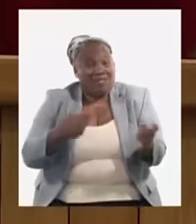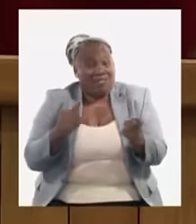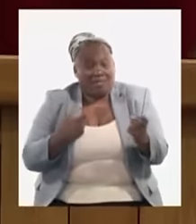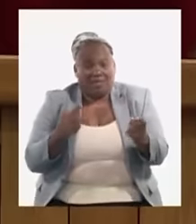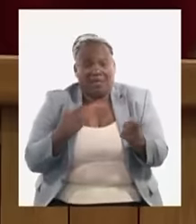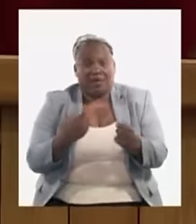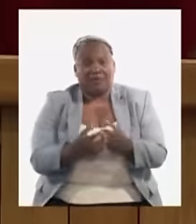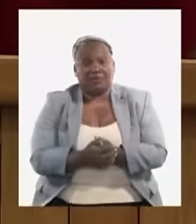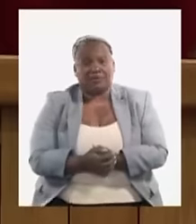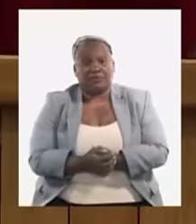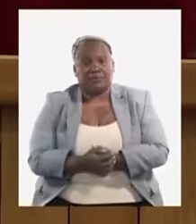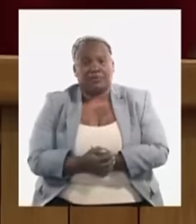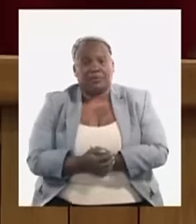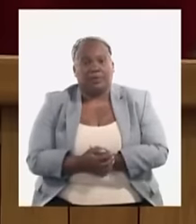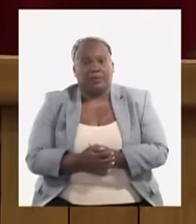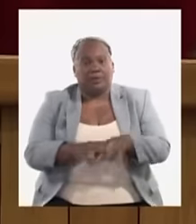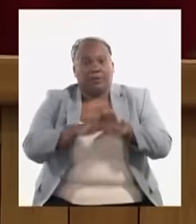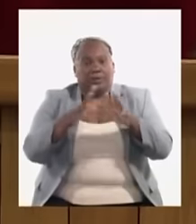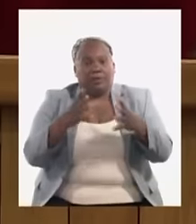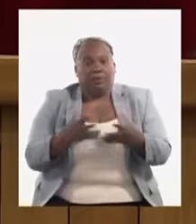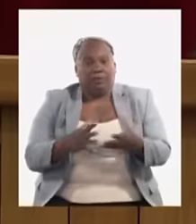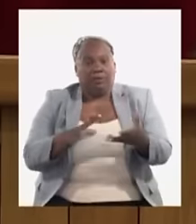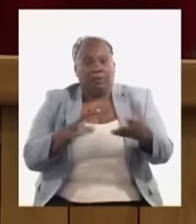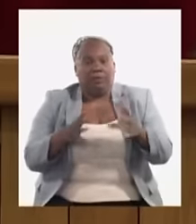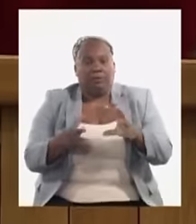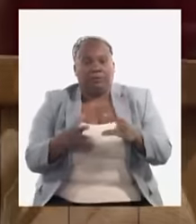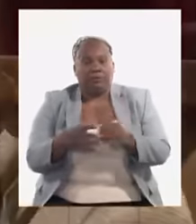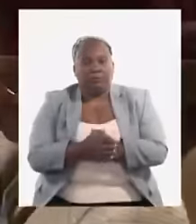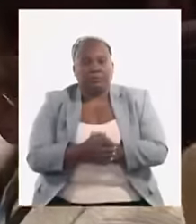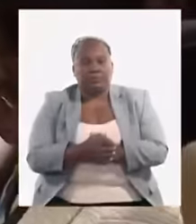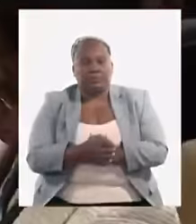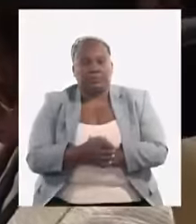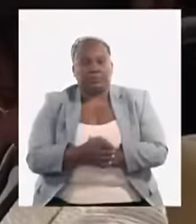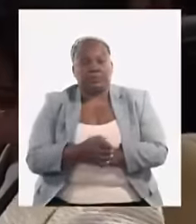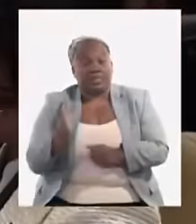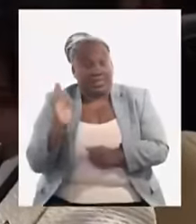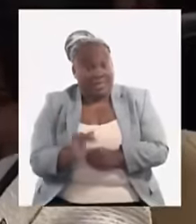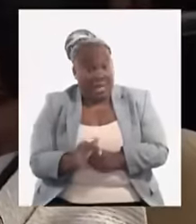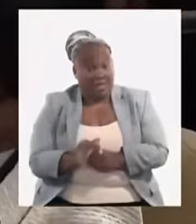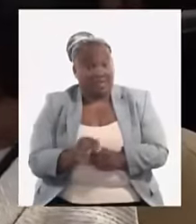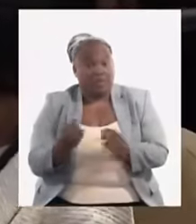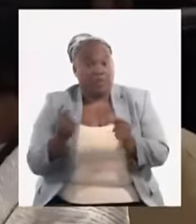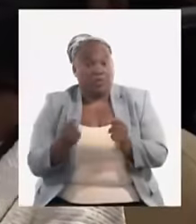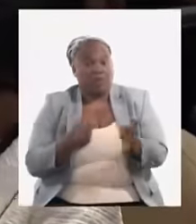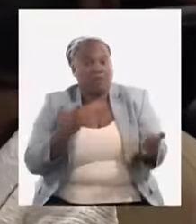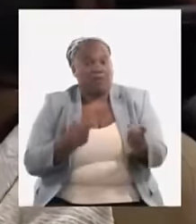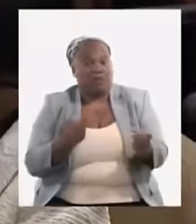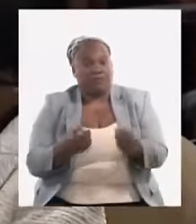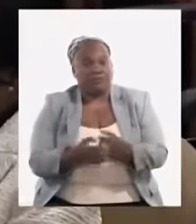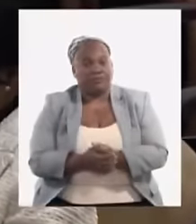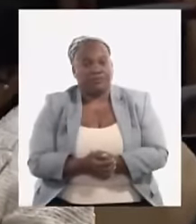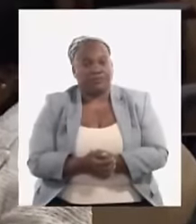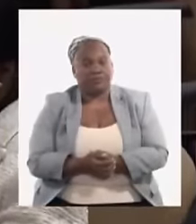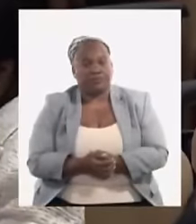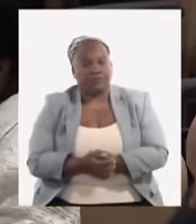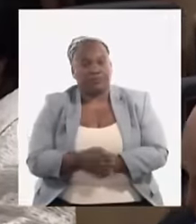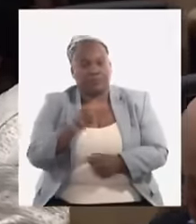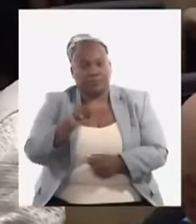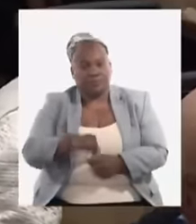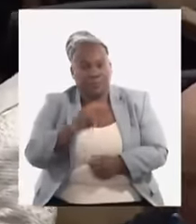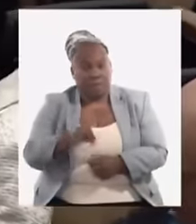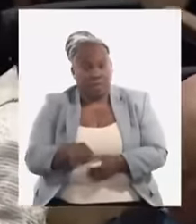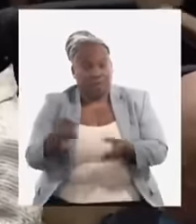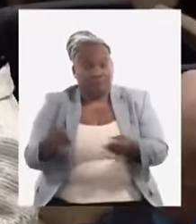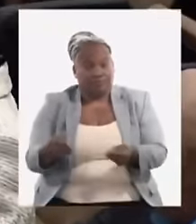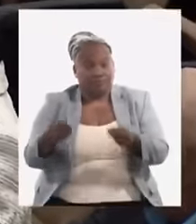guerra con todas las complejidades que ellos traen. Esto ha generado una